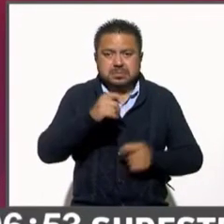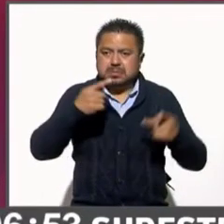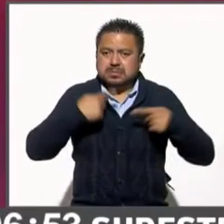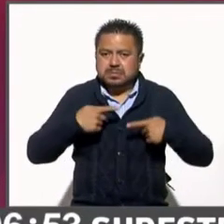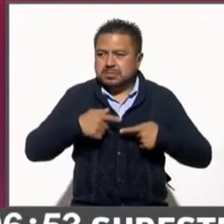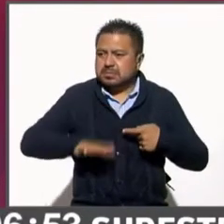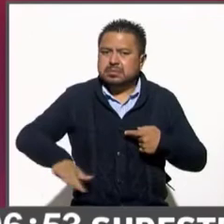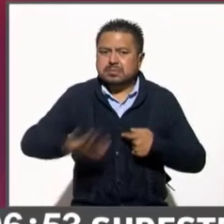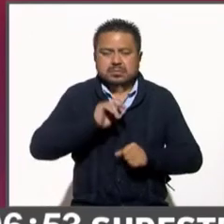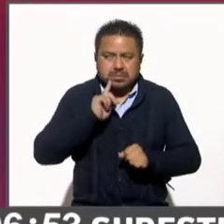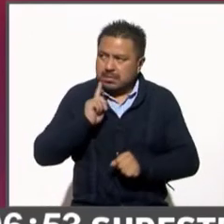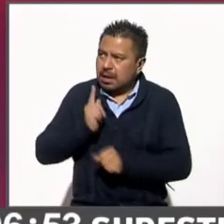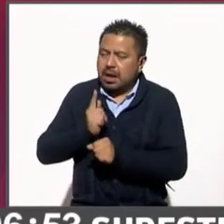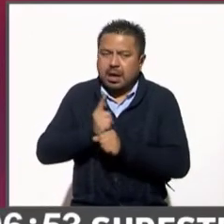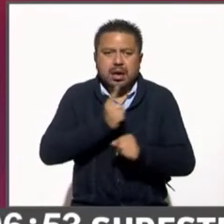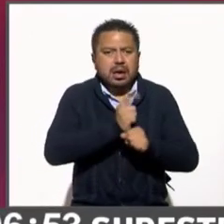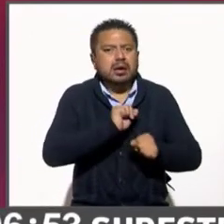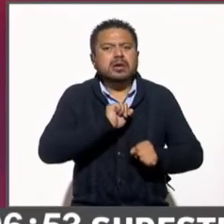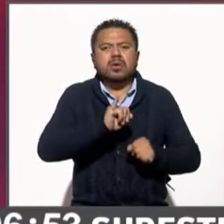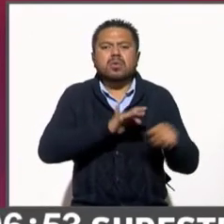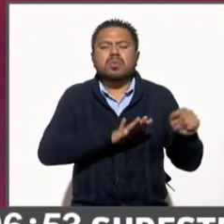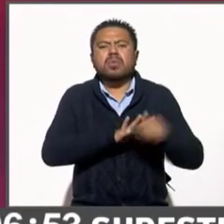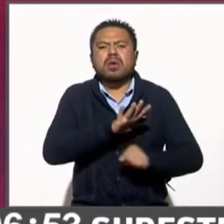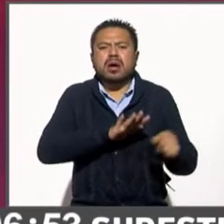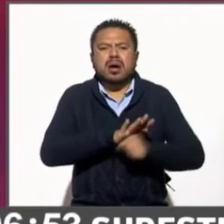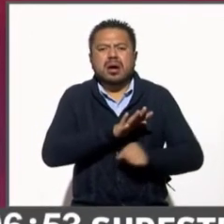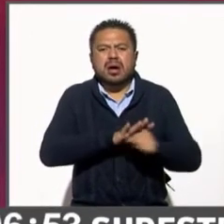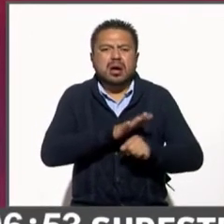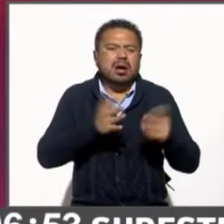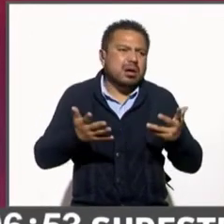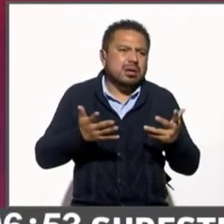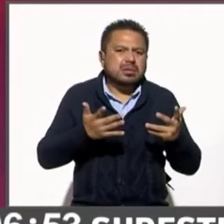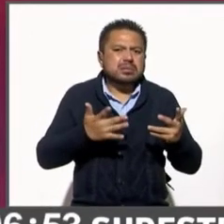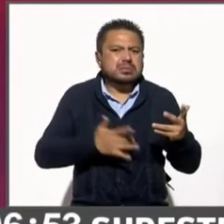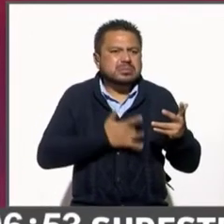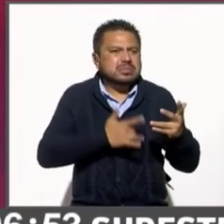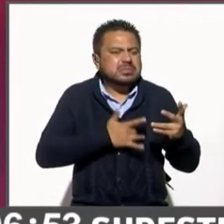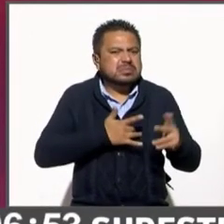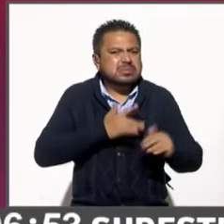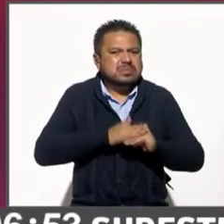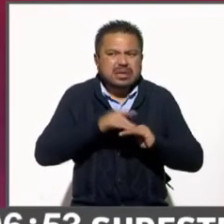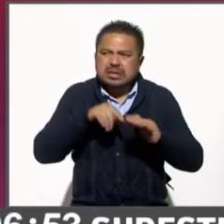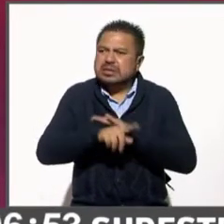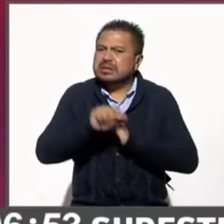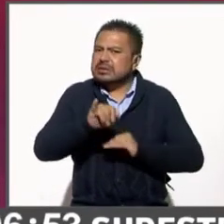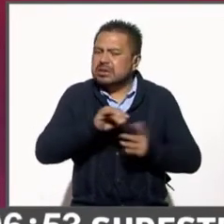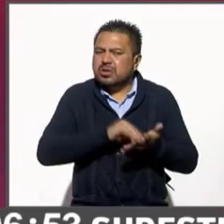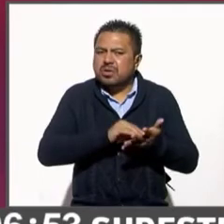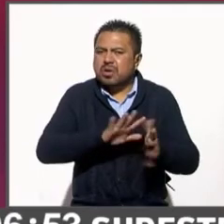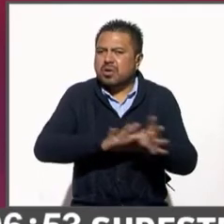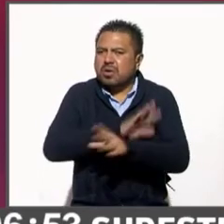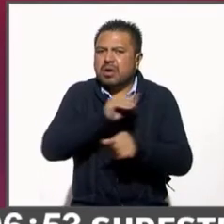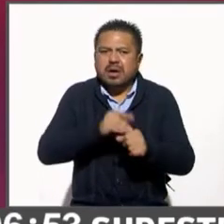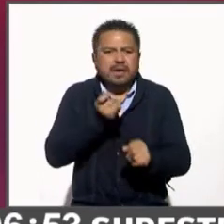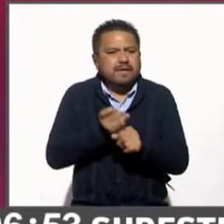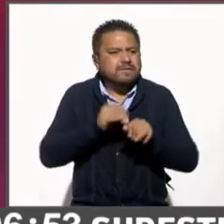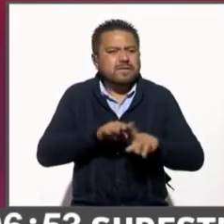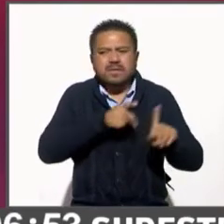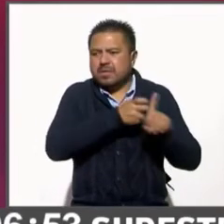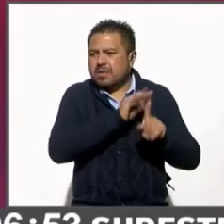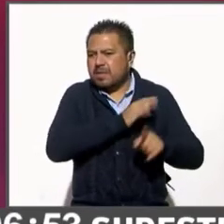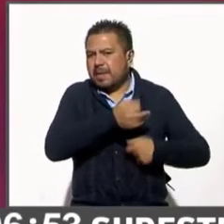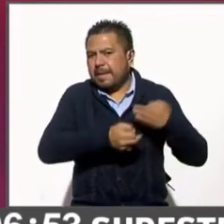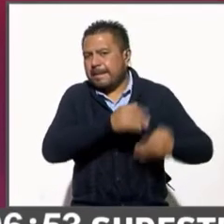cuáles o por lo menos percibe más allá si tiene toda la información para hacer este juicio, las